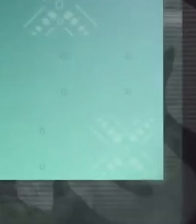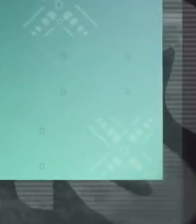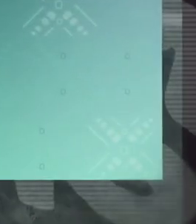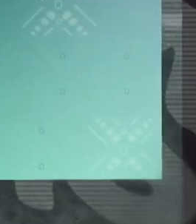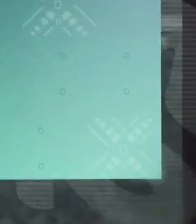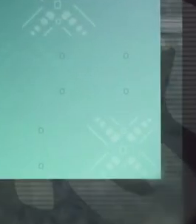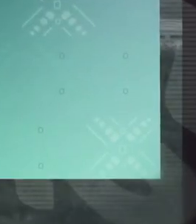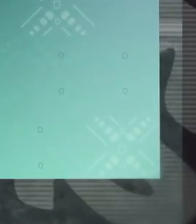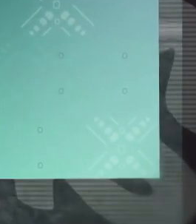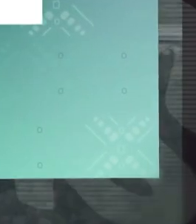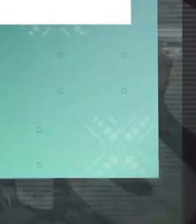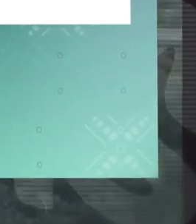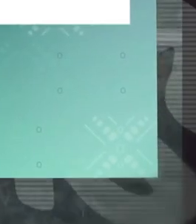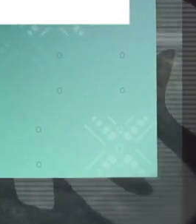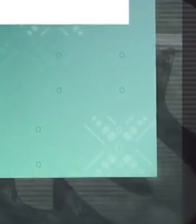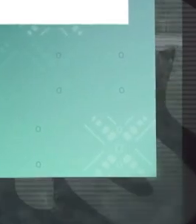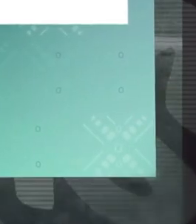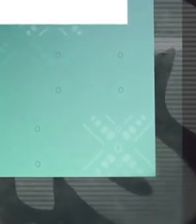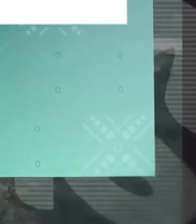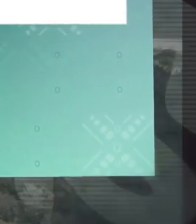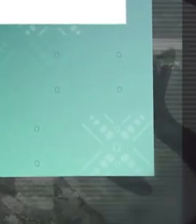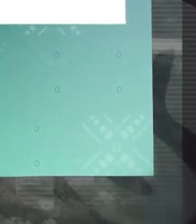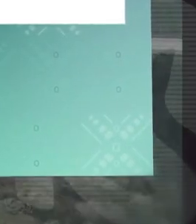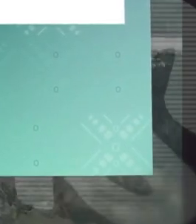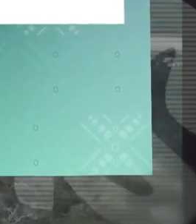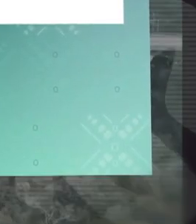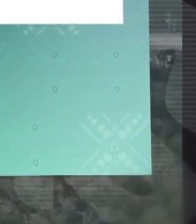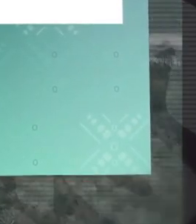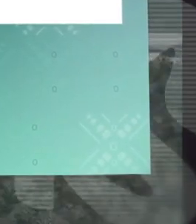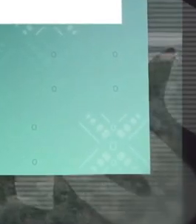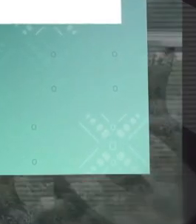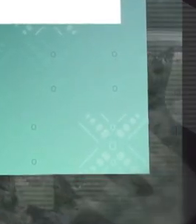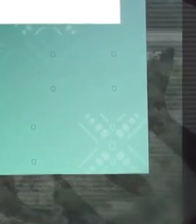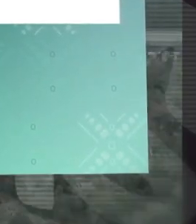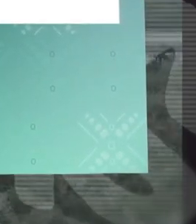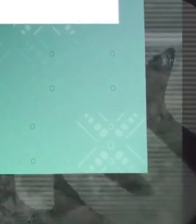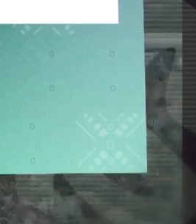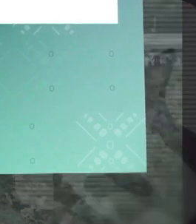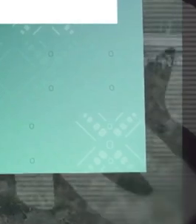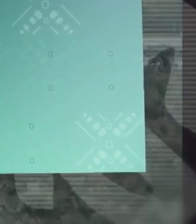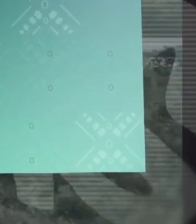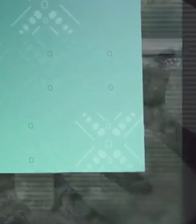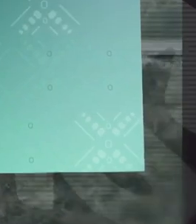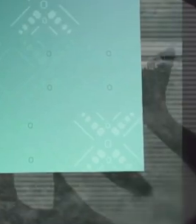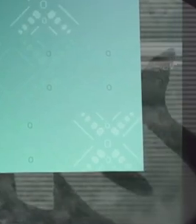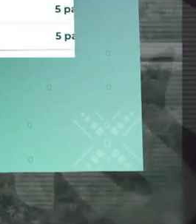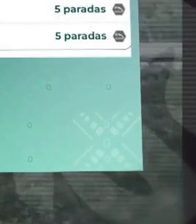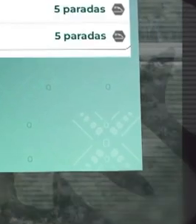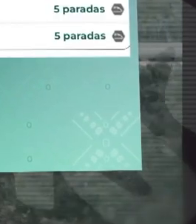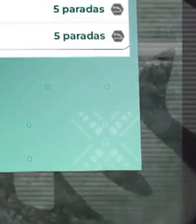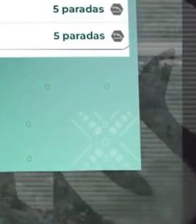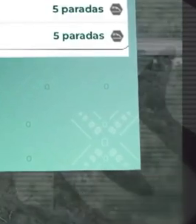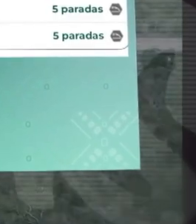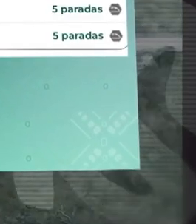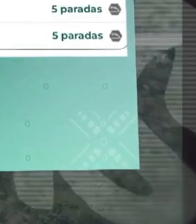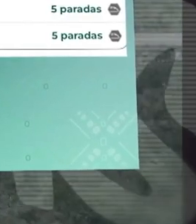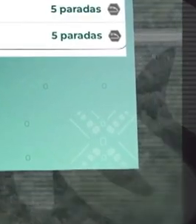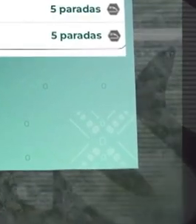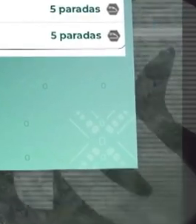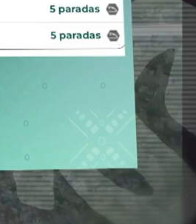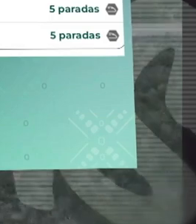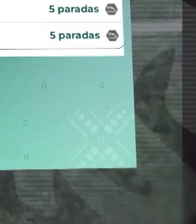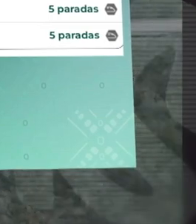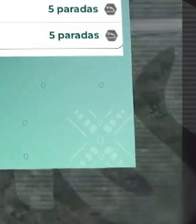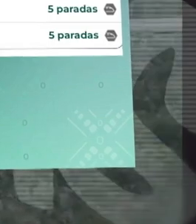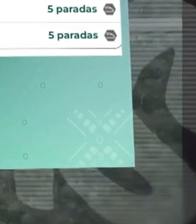recorrido del tren de San Francisco de Campeche a la estación Tella Mérida se realiza aproximadamente en 1 hora con 56